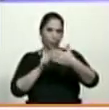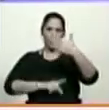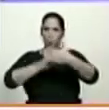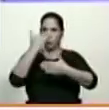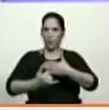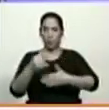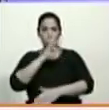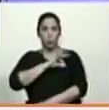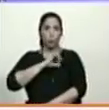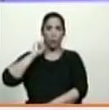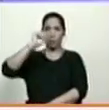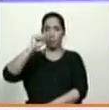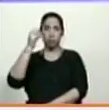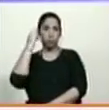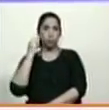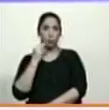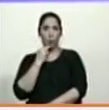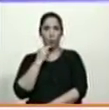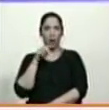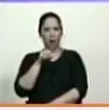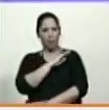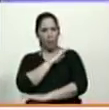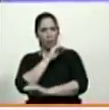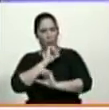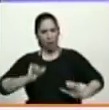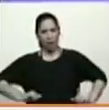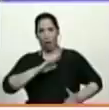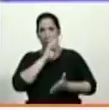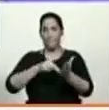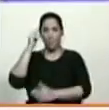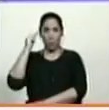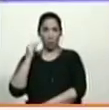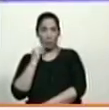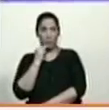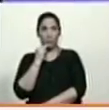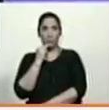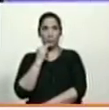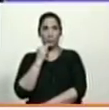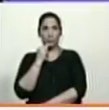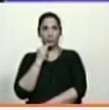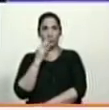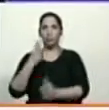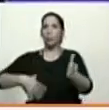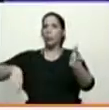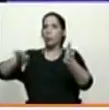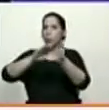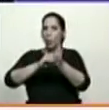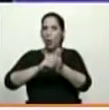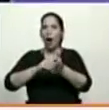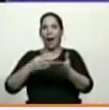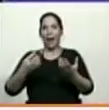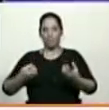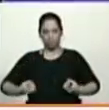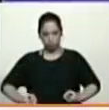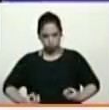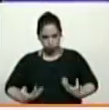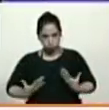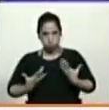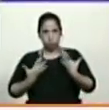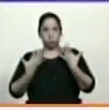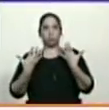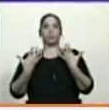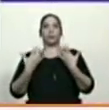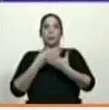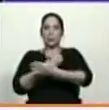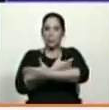socialismo bolivariano. Es una Fuerza Armada Nacional Bolivariana que retoma su génesis y sus raíces antiimperialistas.